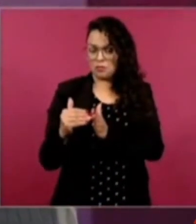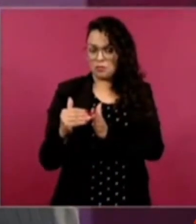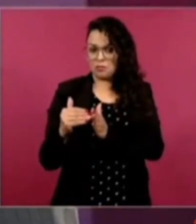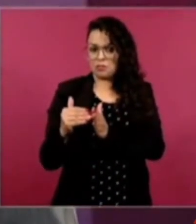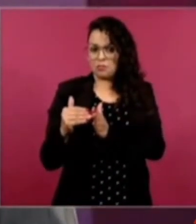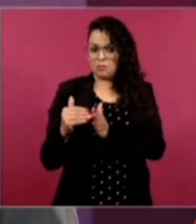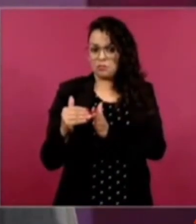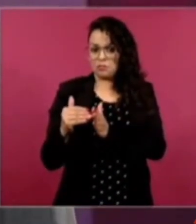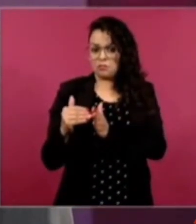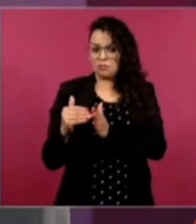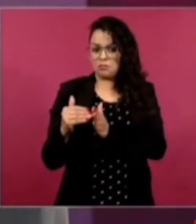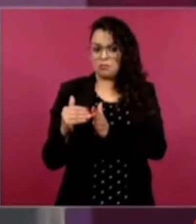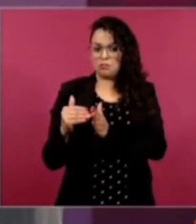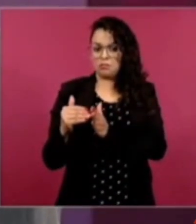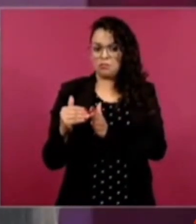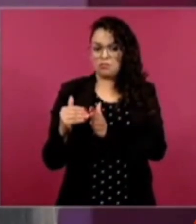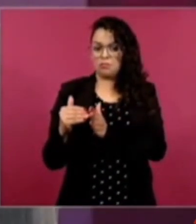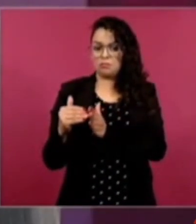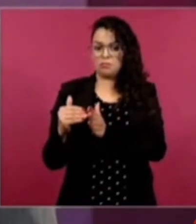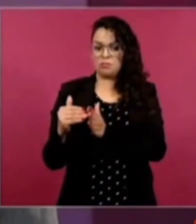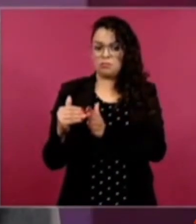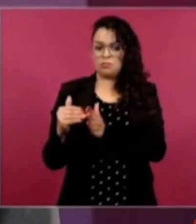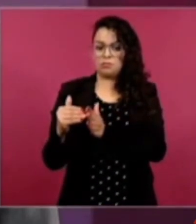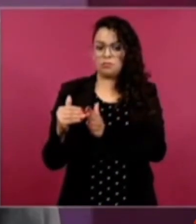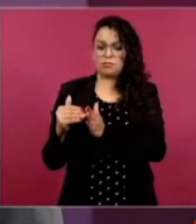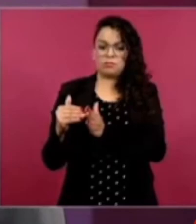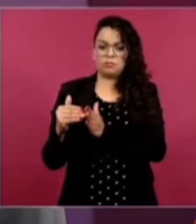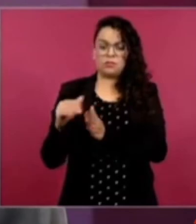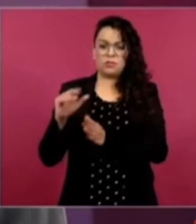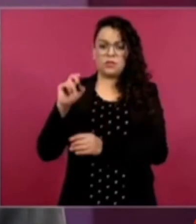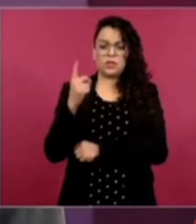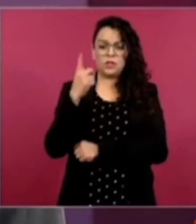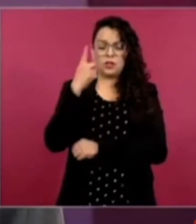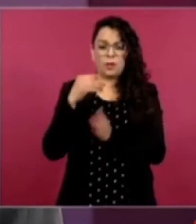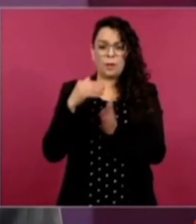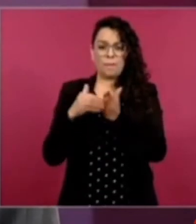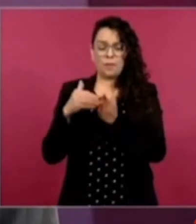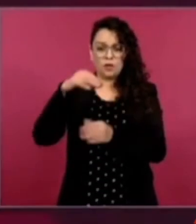Y obtuve treinta y un millones de votos.